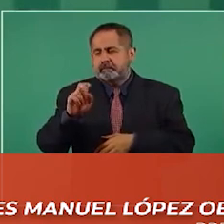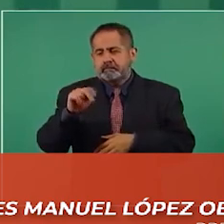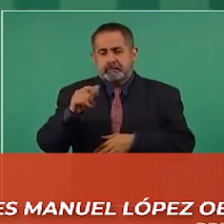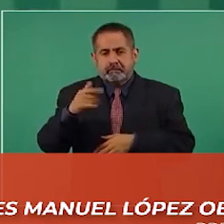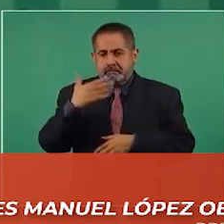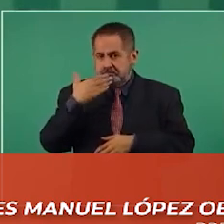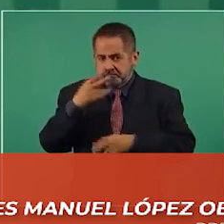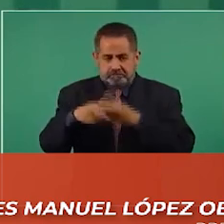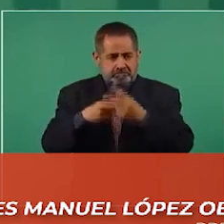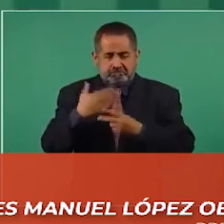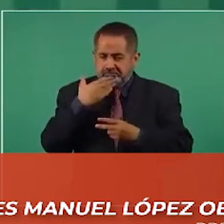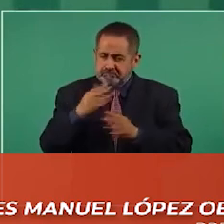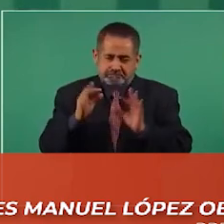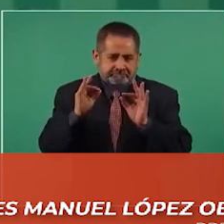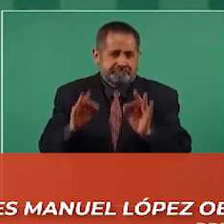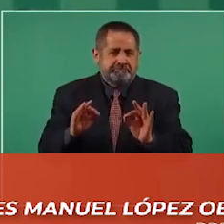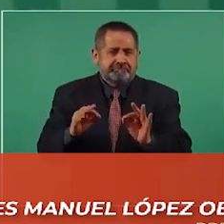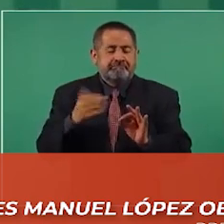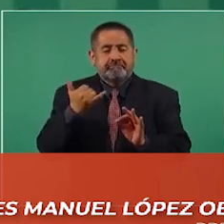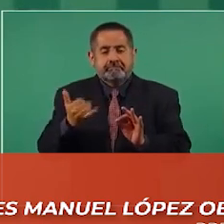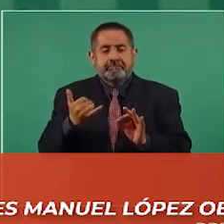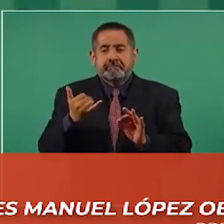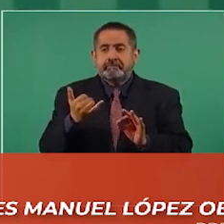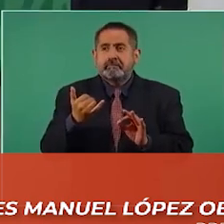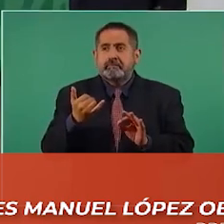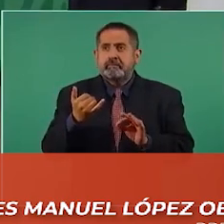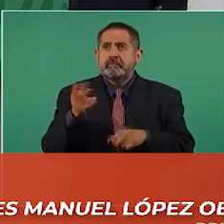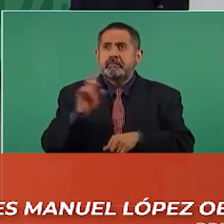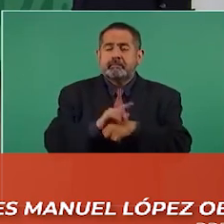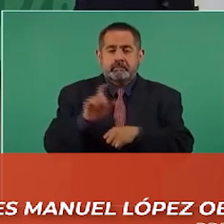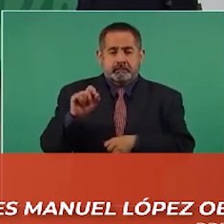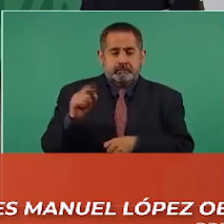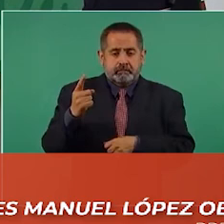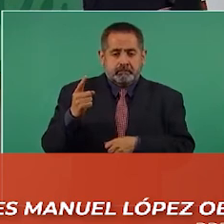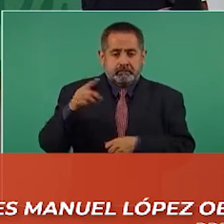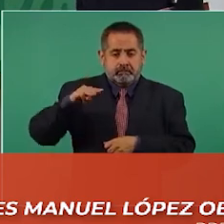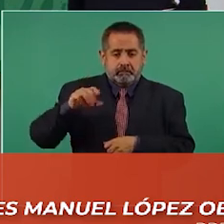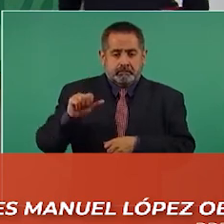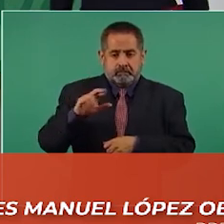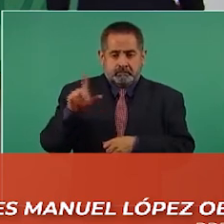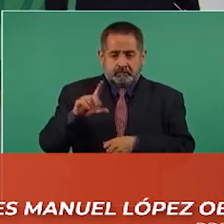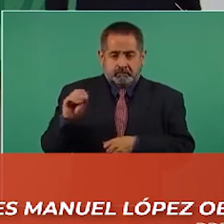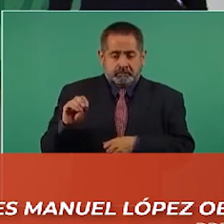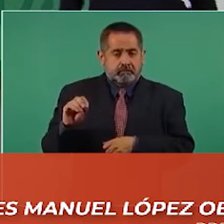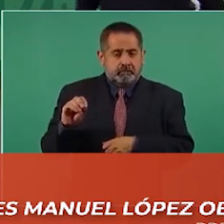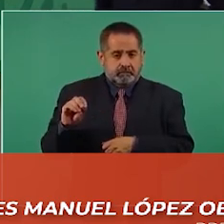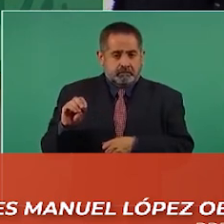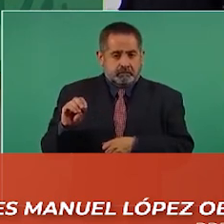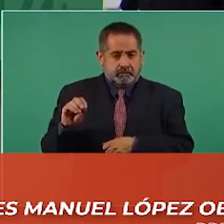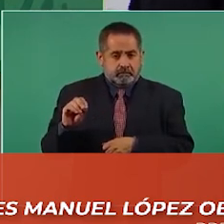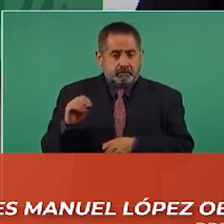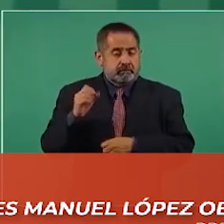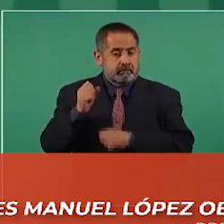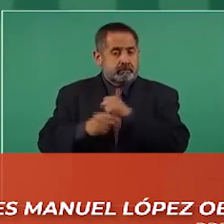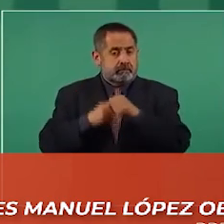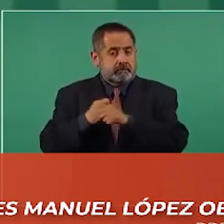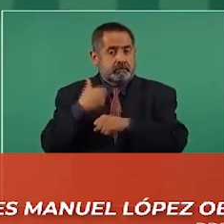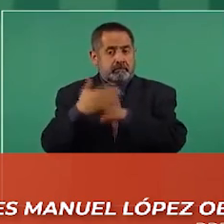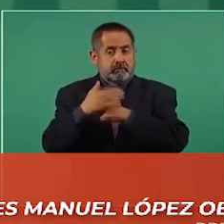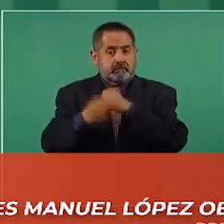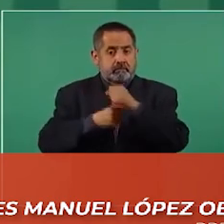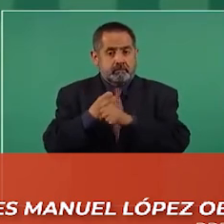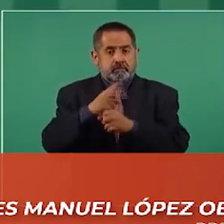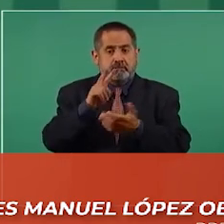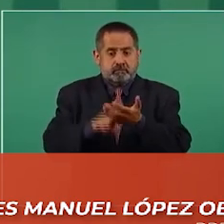muy bien y el día 21 de marzo del año próximo